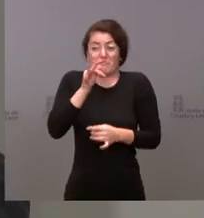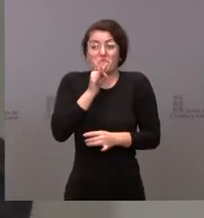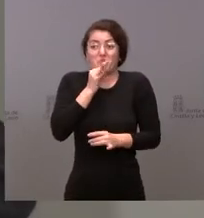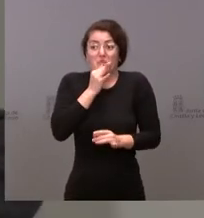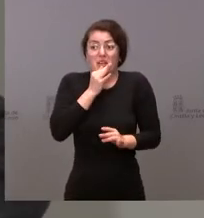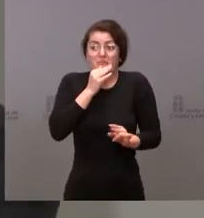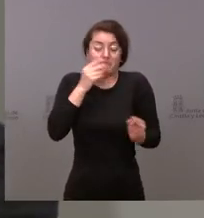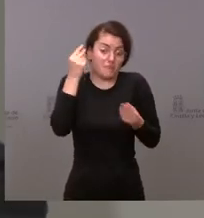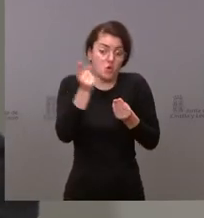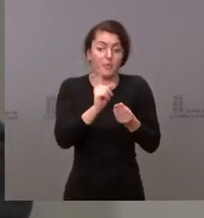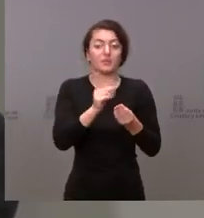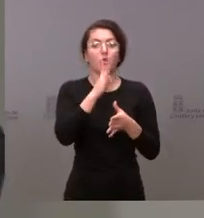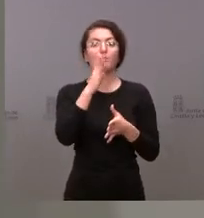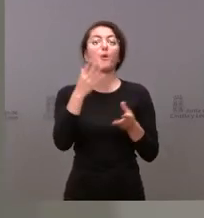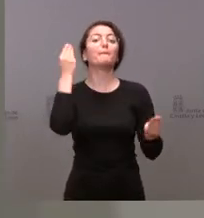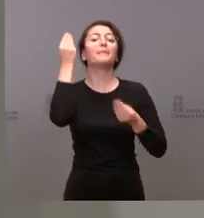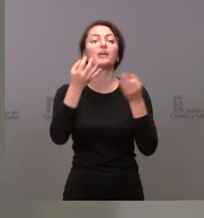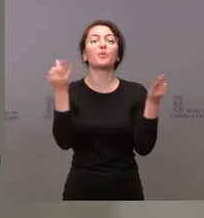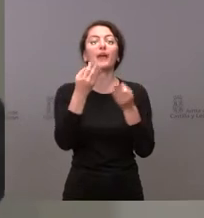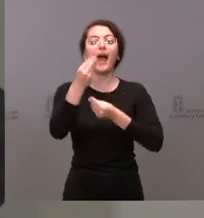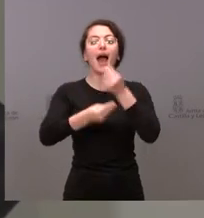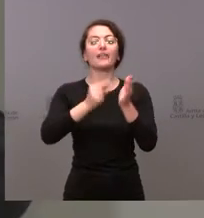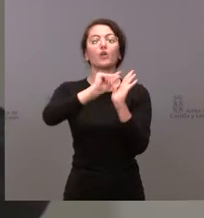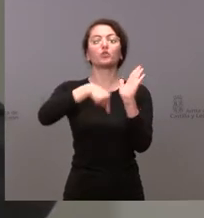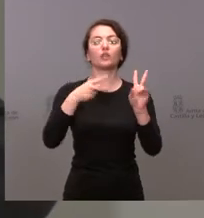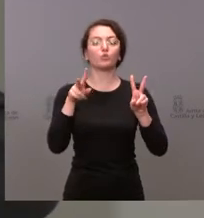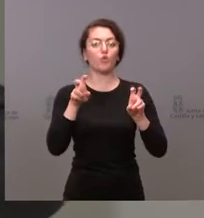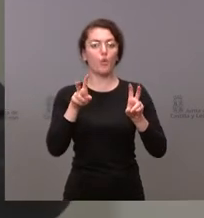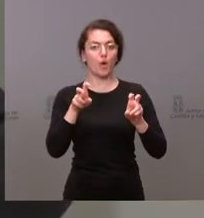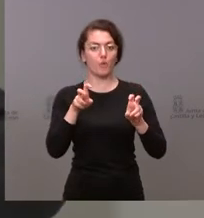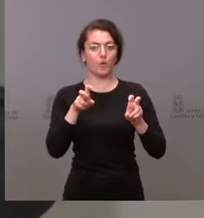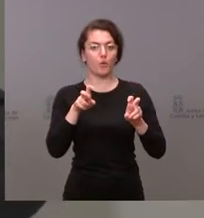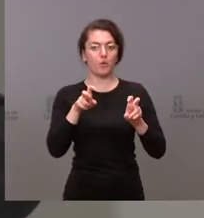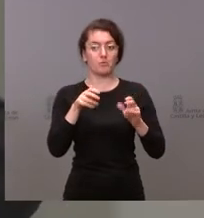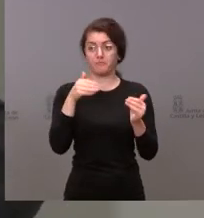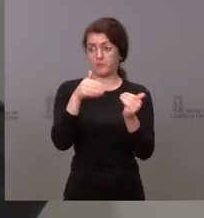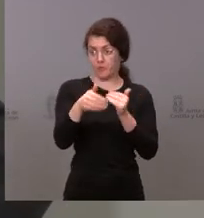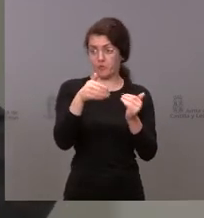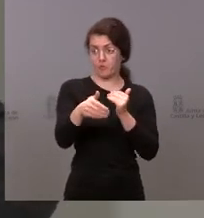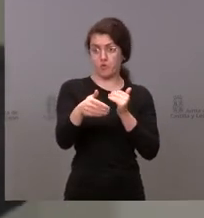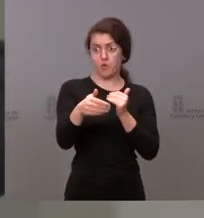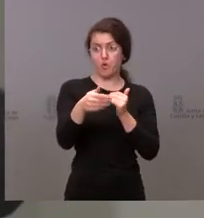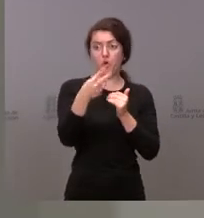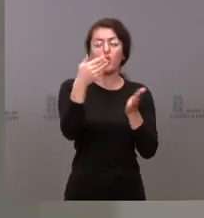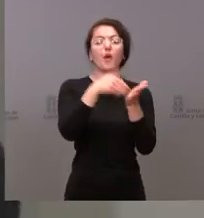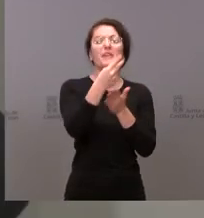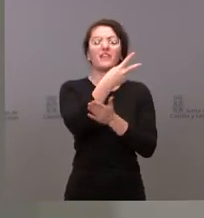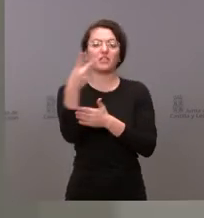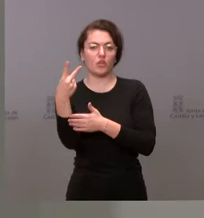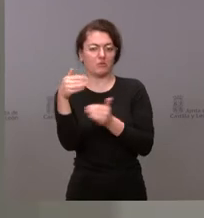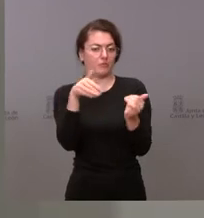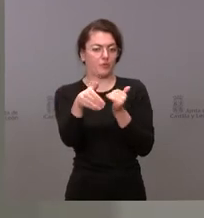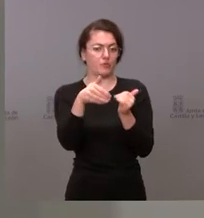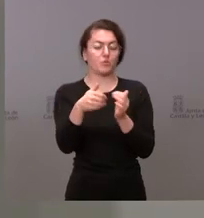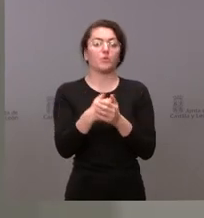planteamiento es el de hacer un nuevo acuerdo un nuevo contrato insisto principios de 2022 con muchísimos más medios con